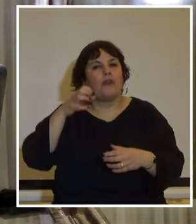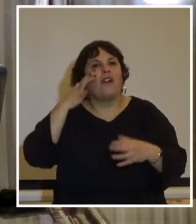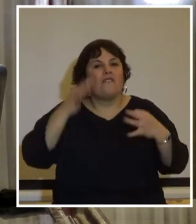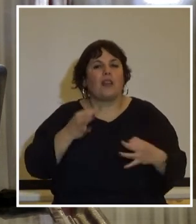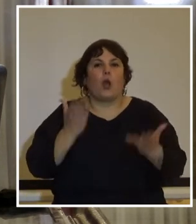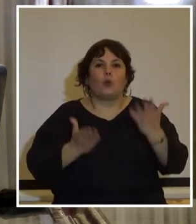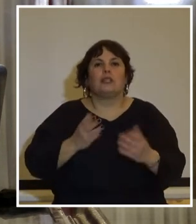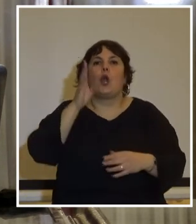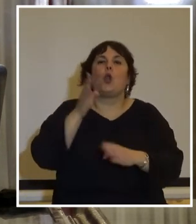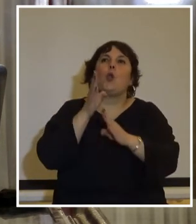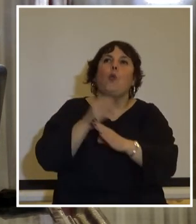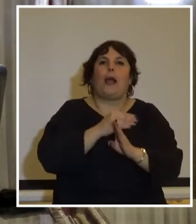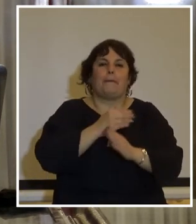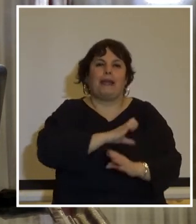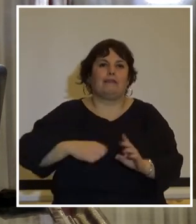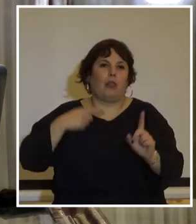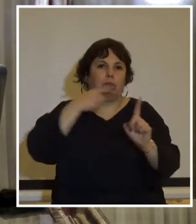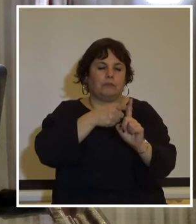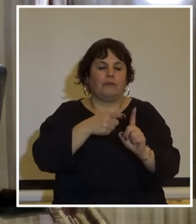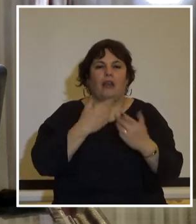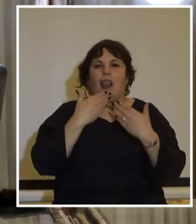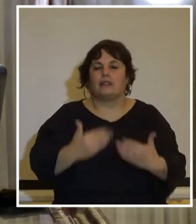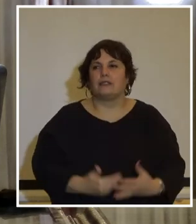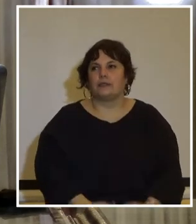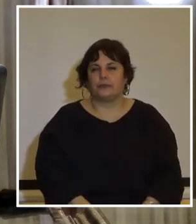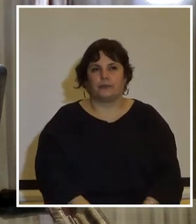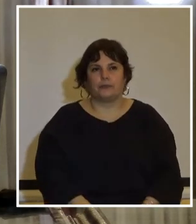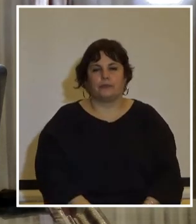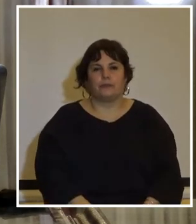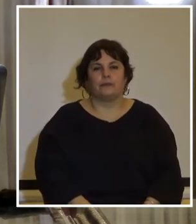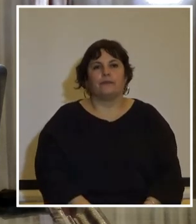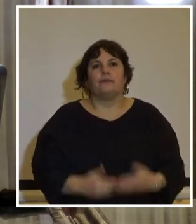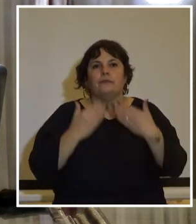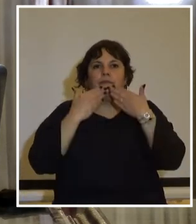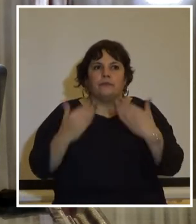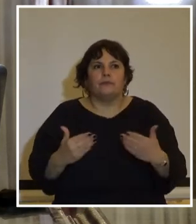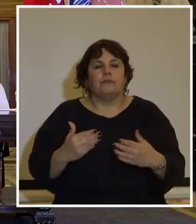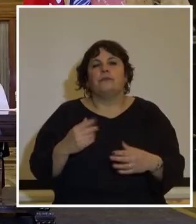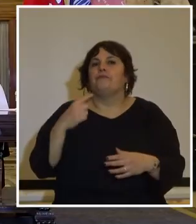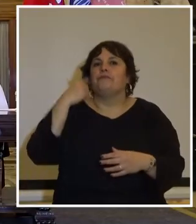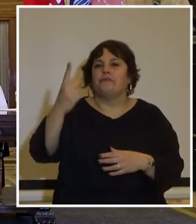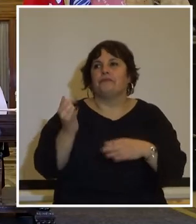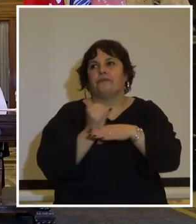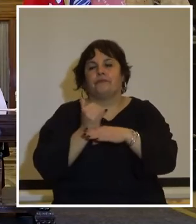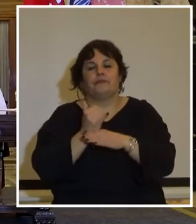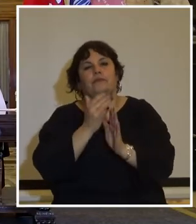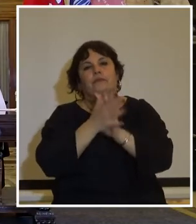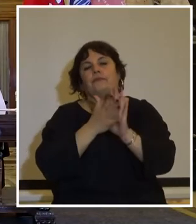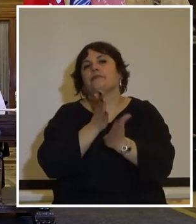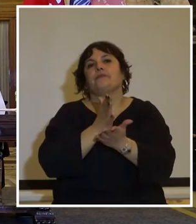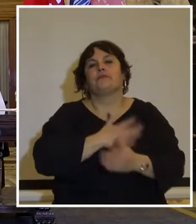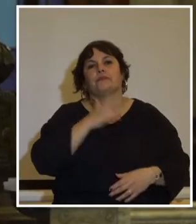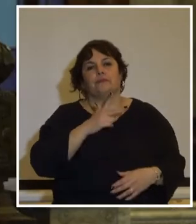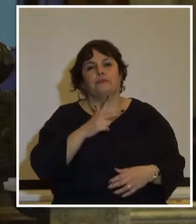justicia nunca más terrorismo de Estado gracias muchas gracias a la directora de la institución nacional de derechos